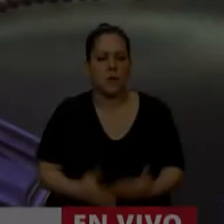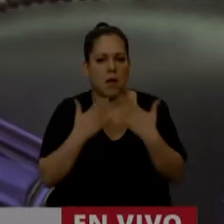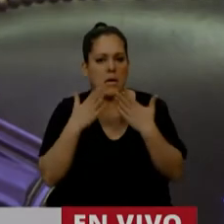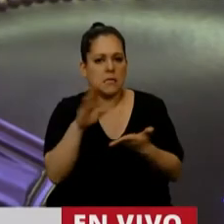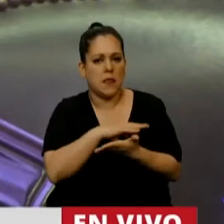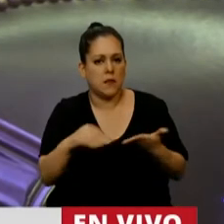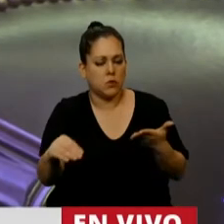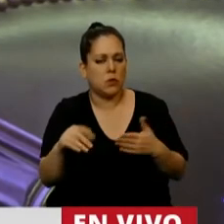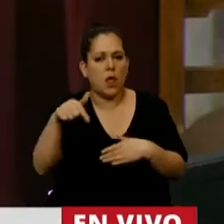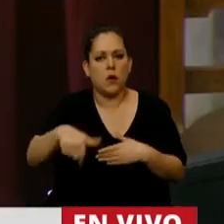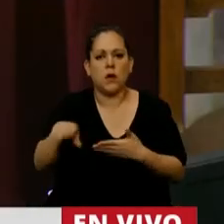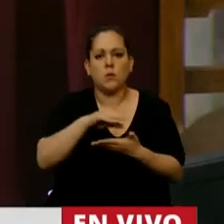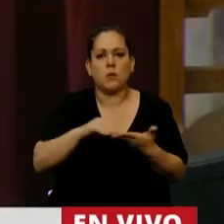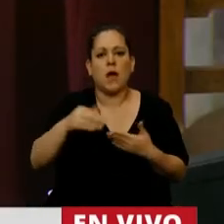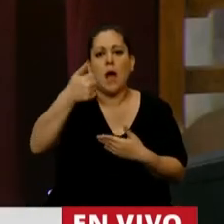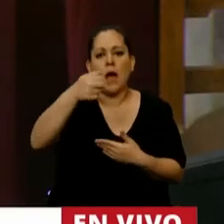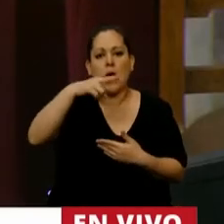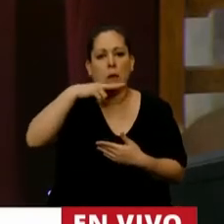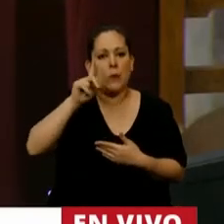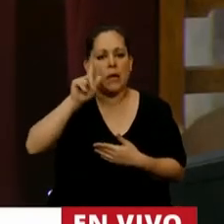La palabra a la diputada Beatriz Ávila.